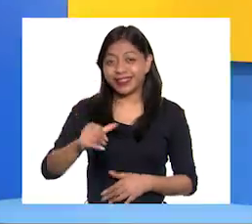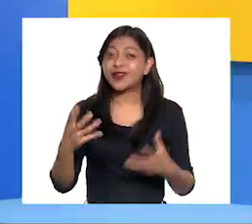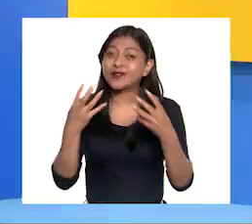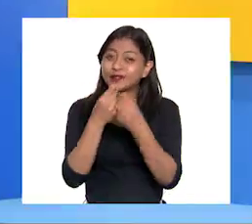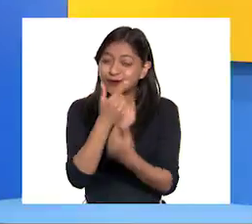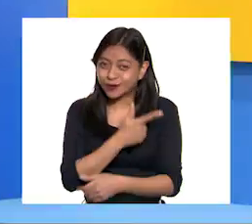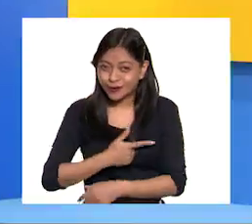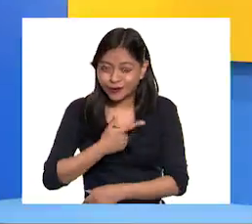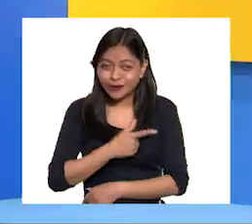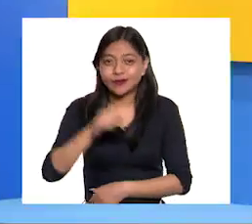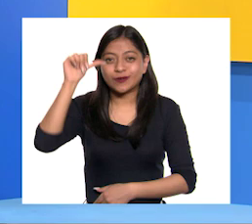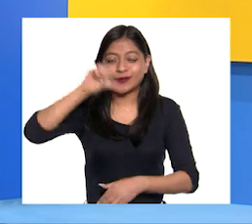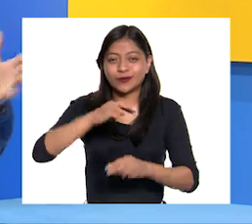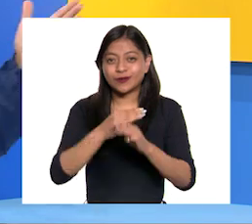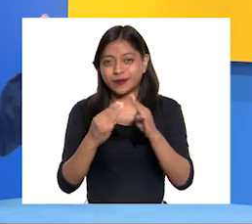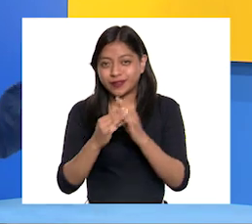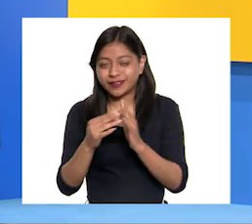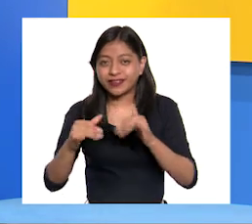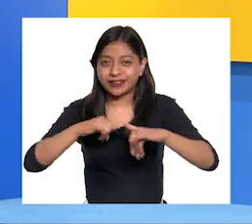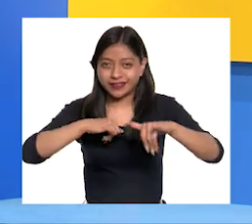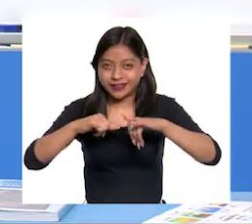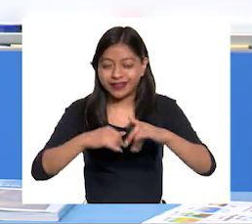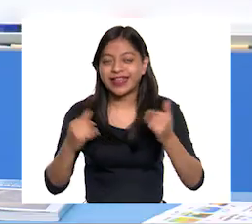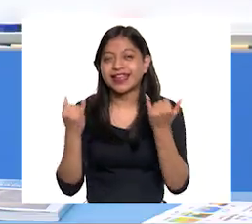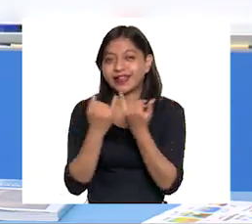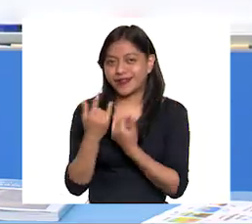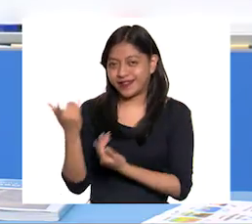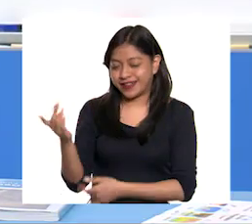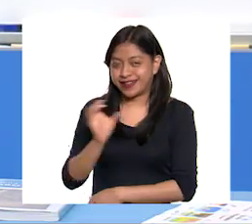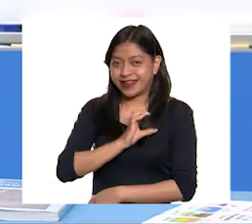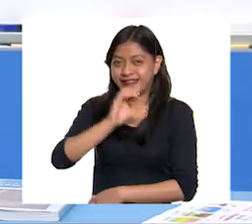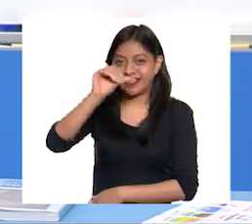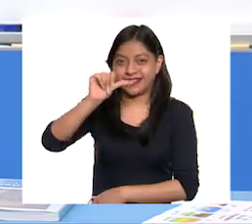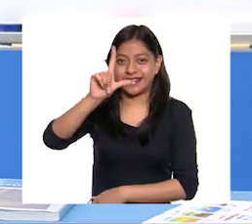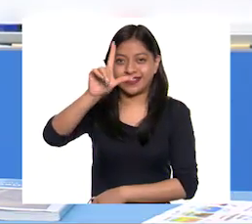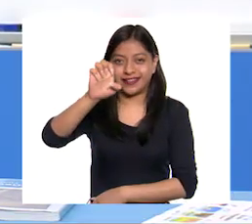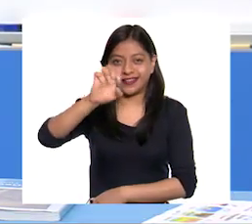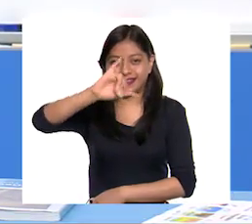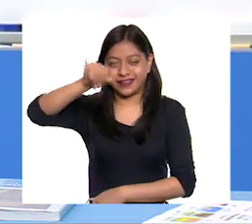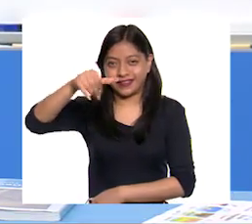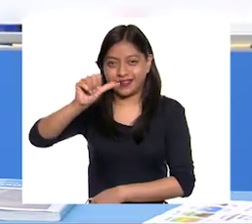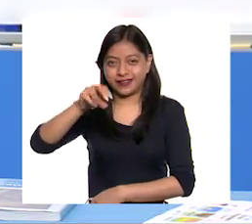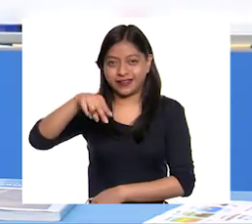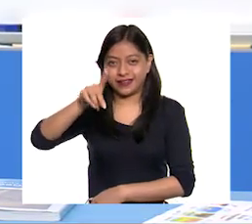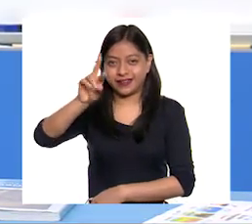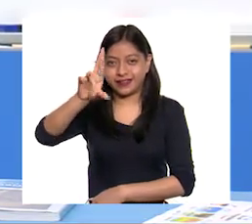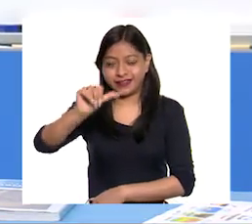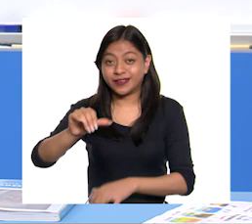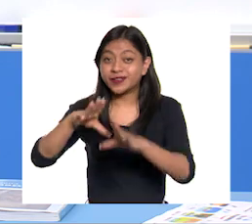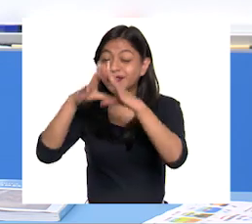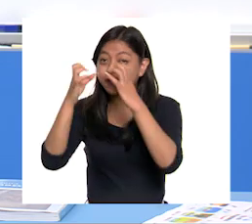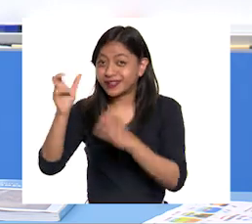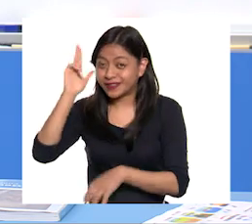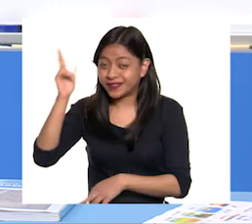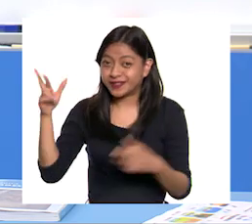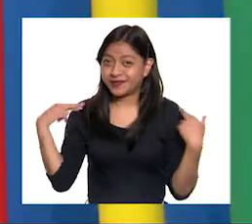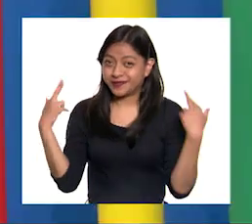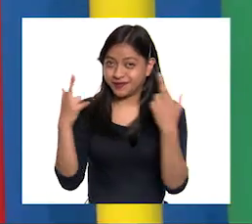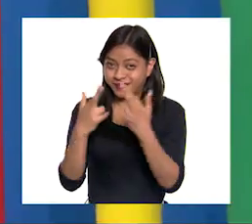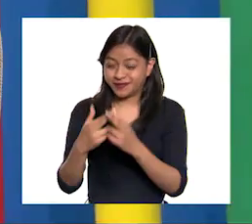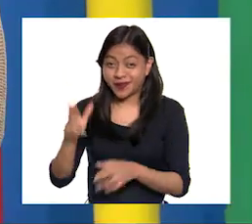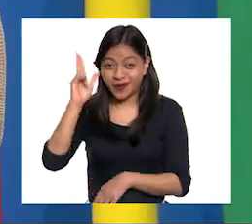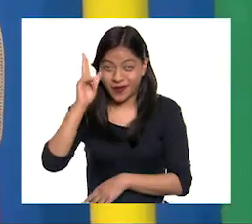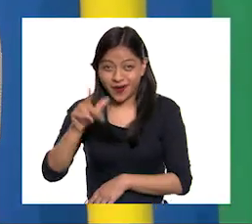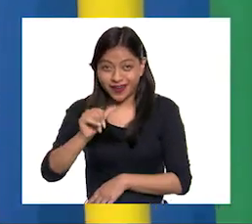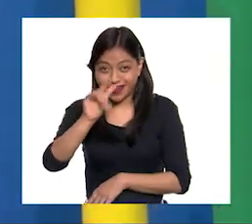Y también le damos la bienvenida a nuestra querida Alejandra. ¡Chan, chan! ¿Cómo están? Hola maestra. Hola Ale,